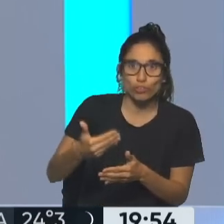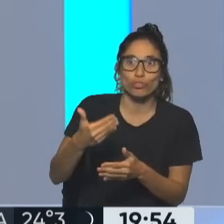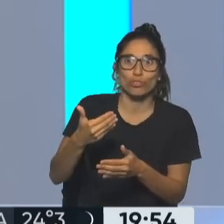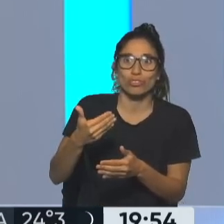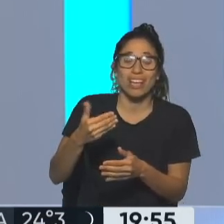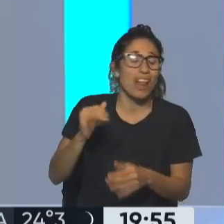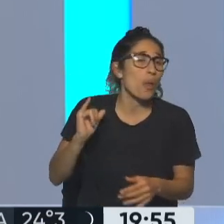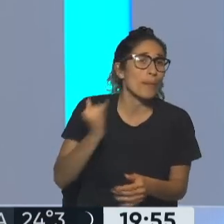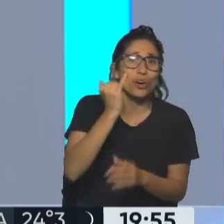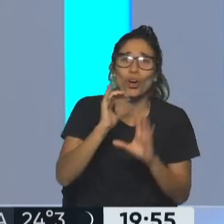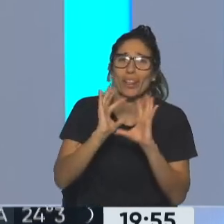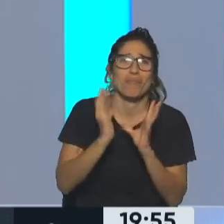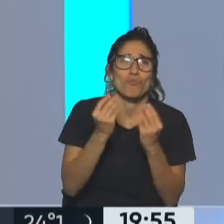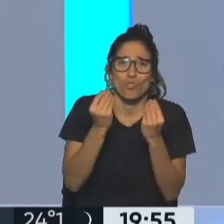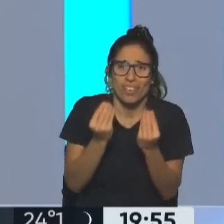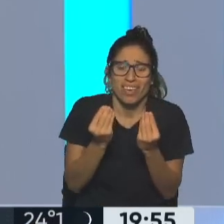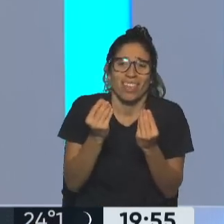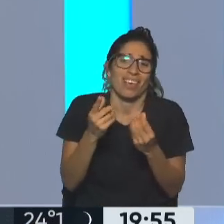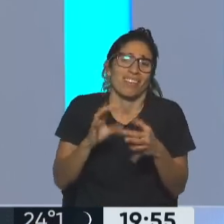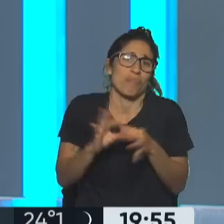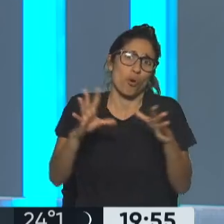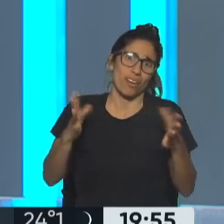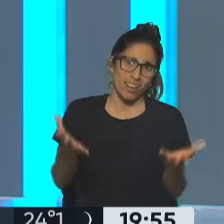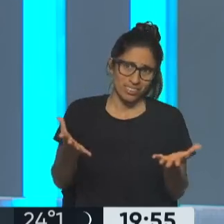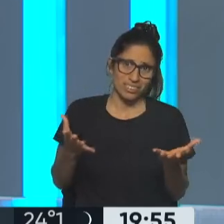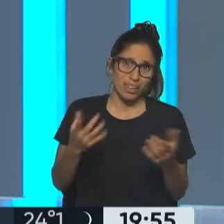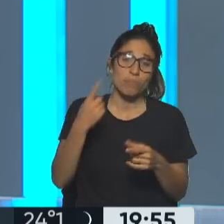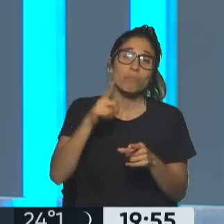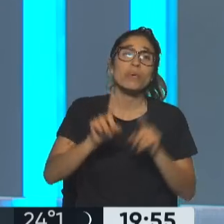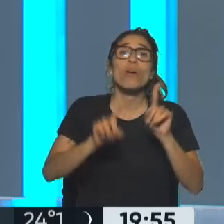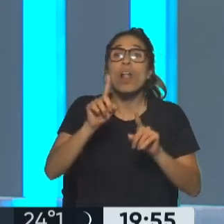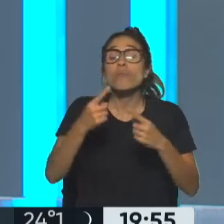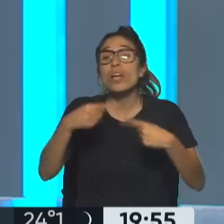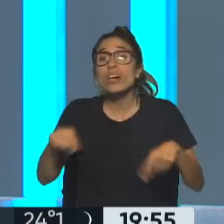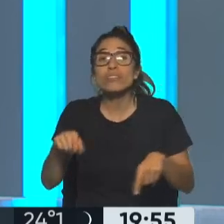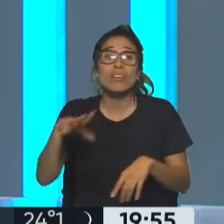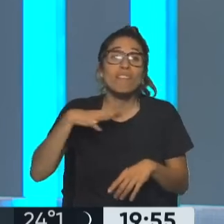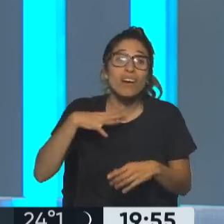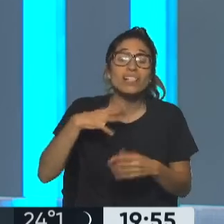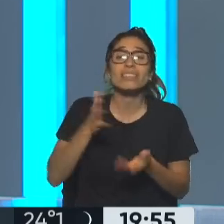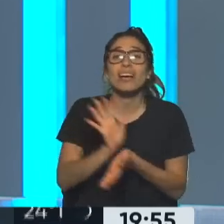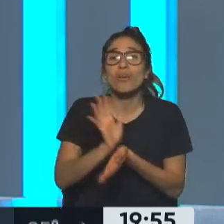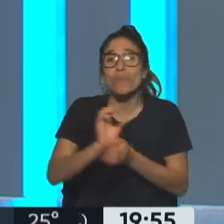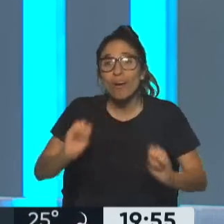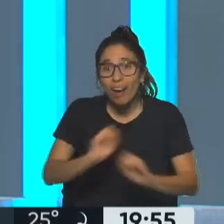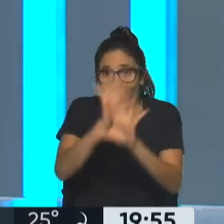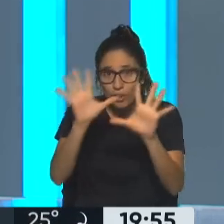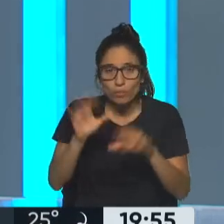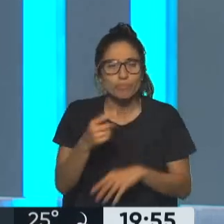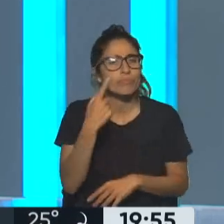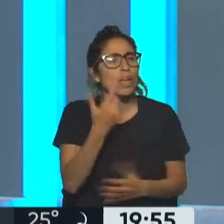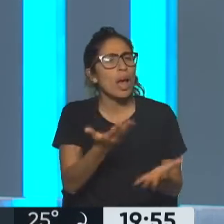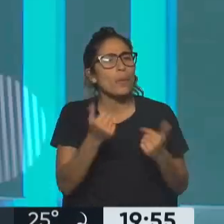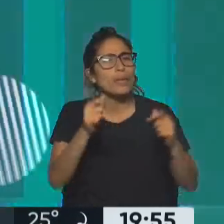todavía no resolvimos los temas, tenemos muchas asignaturas pendientes. ¿De esos temas vos vas a hablar con Gel? A ver, dame la ficha, por favor, dame la